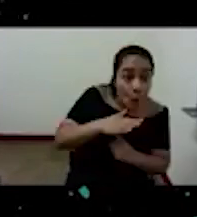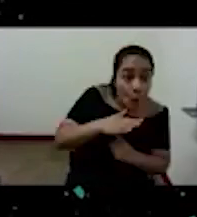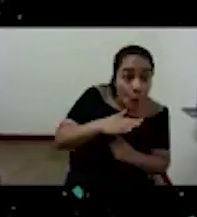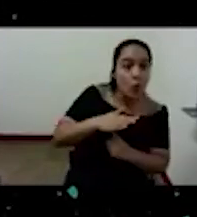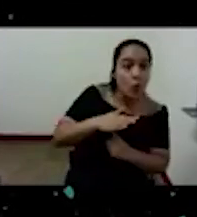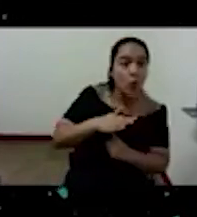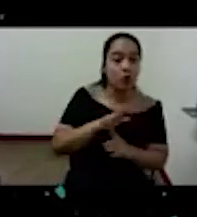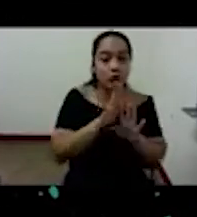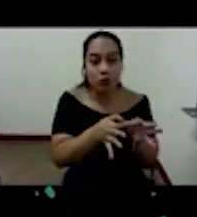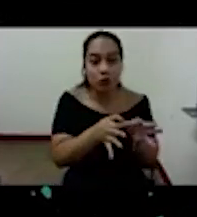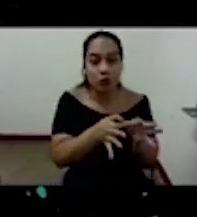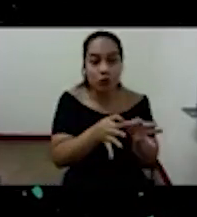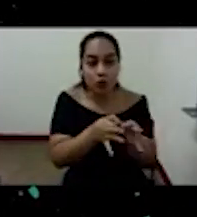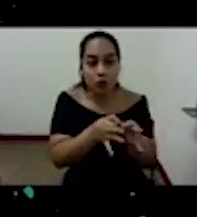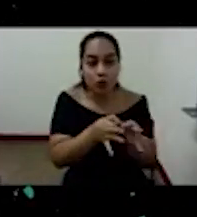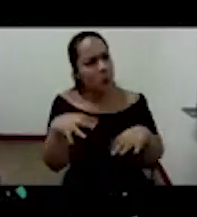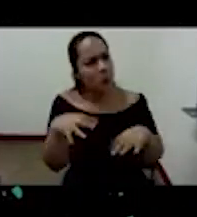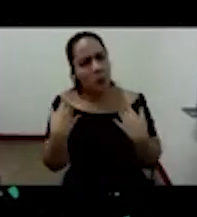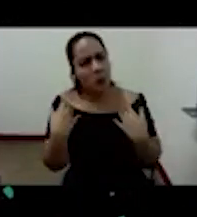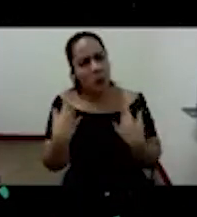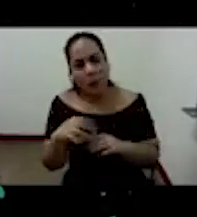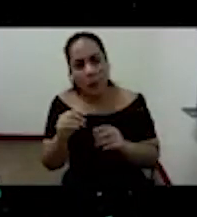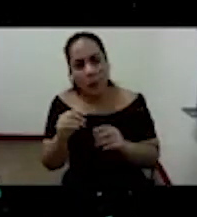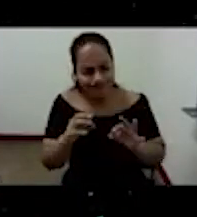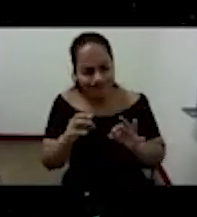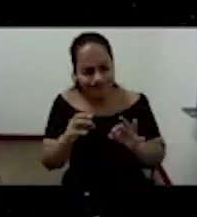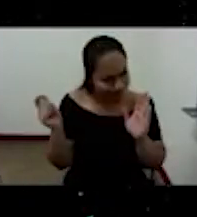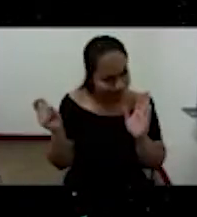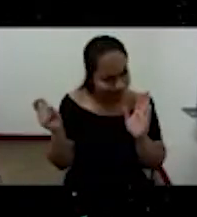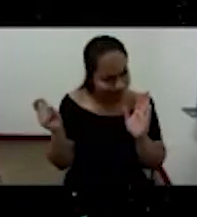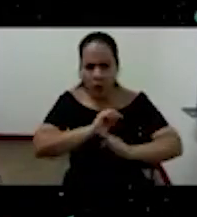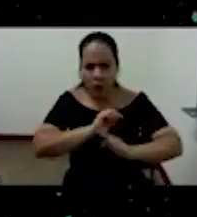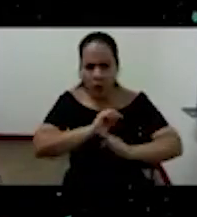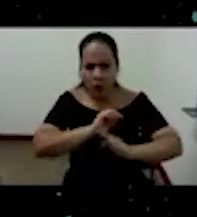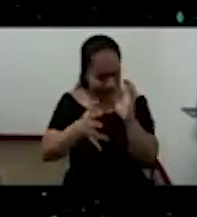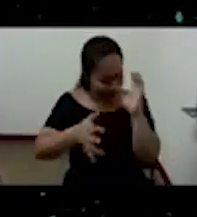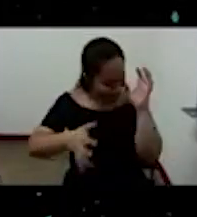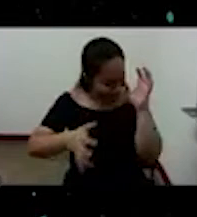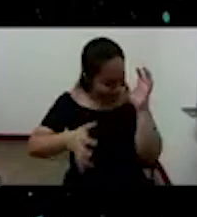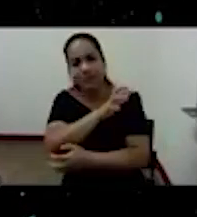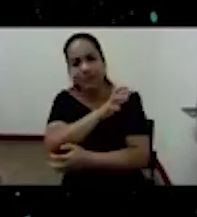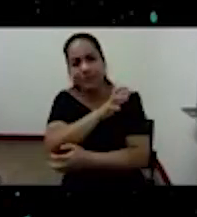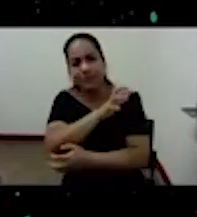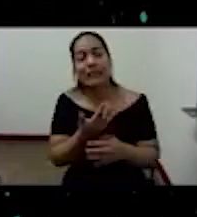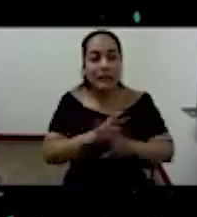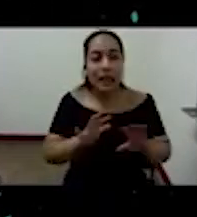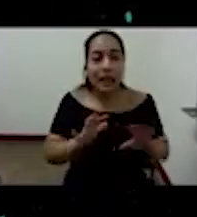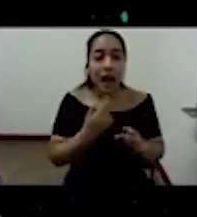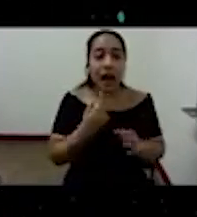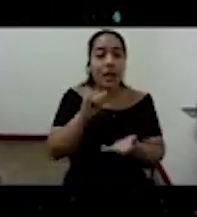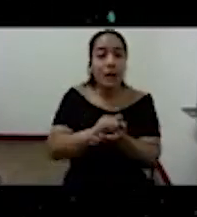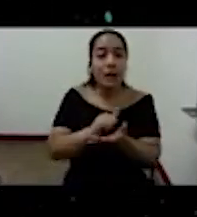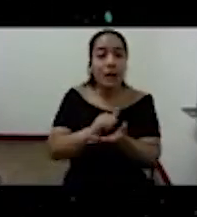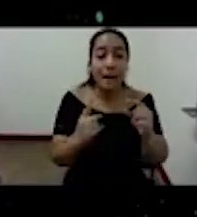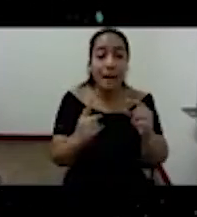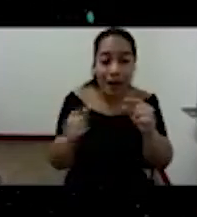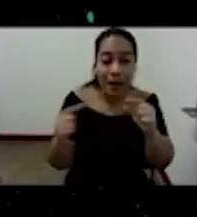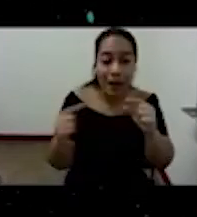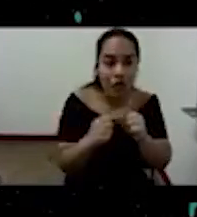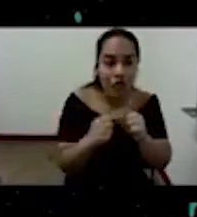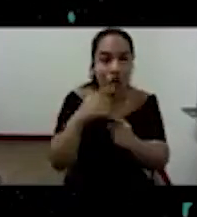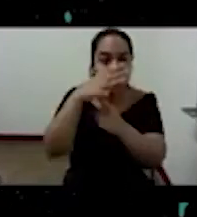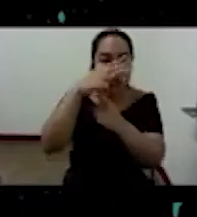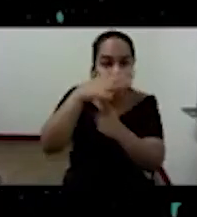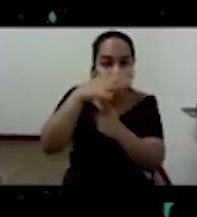griego significa intento insistir sobre la palabra humillación